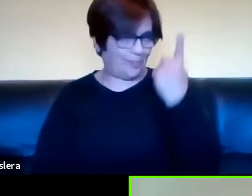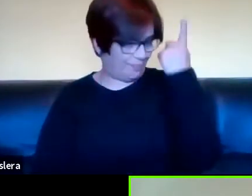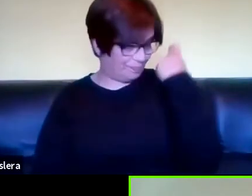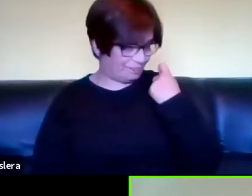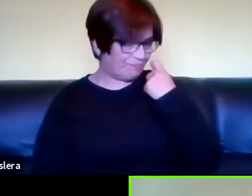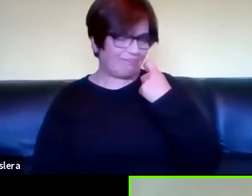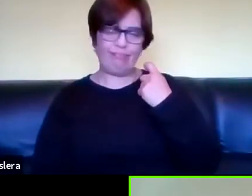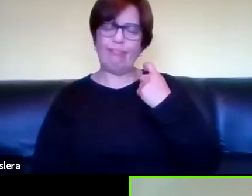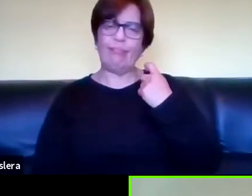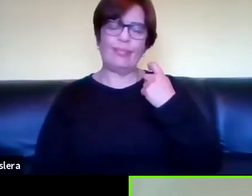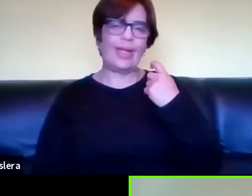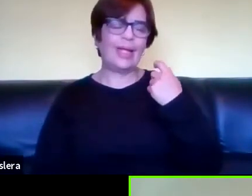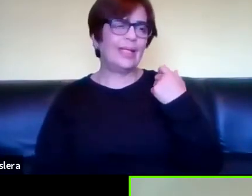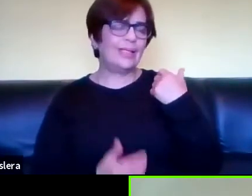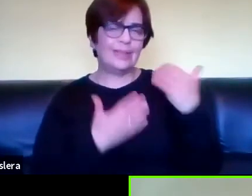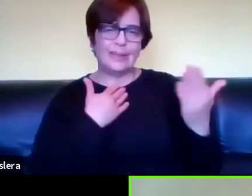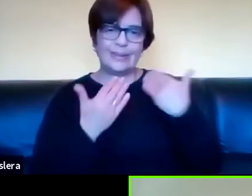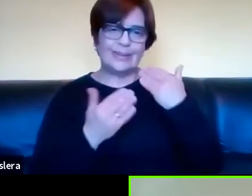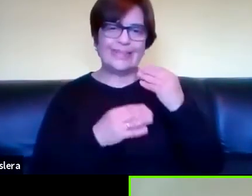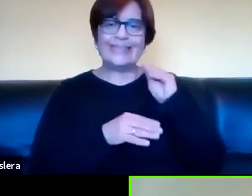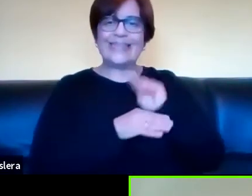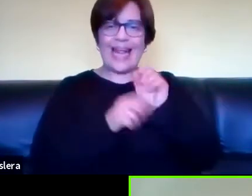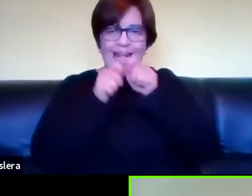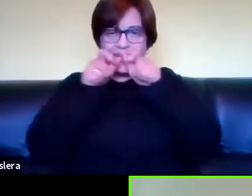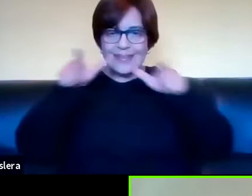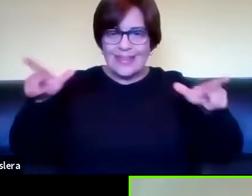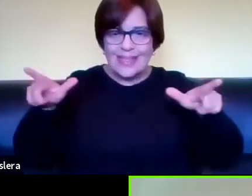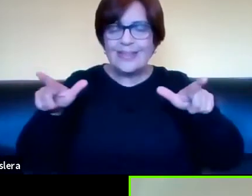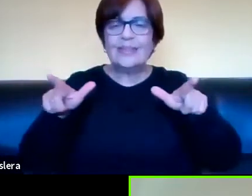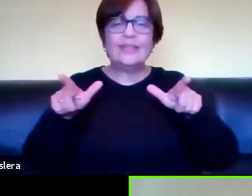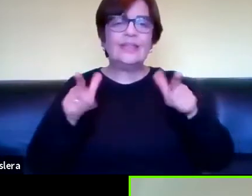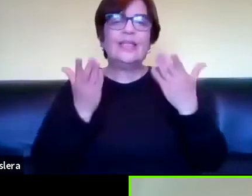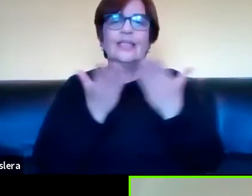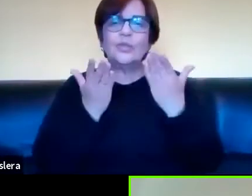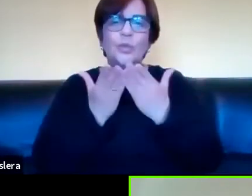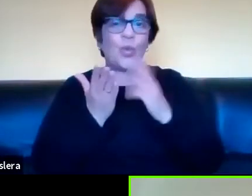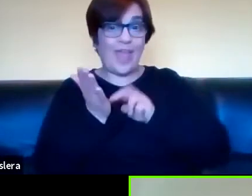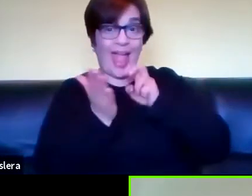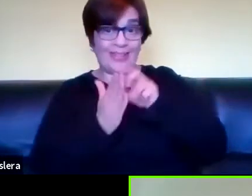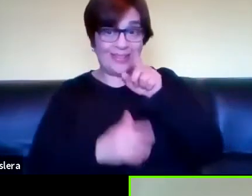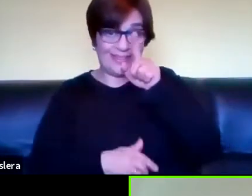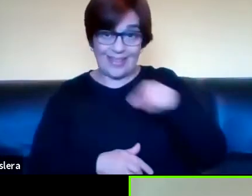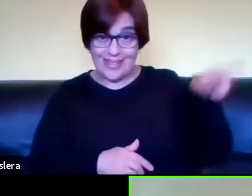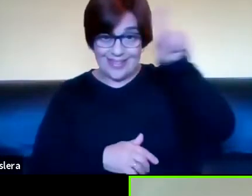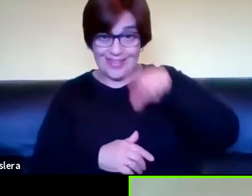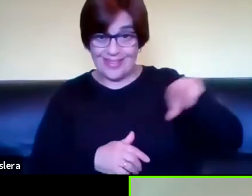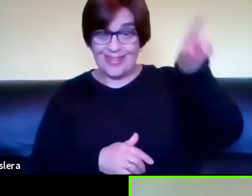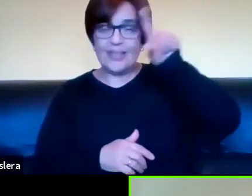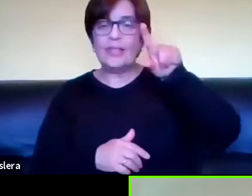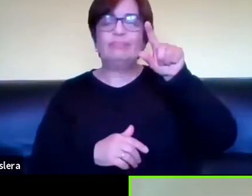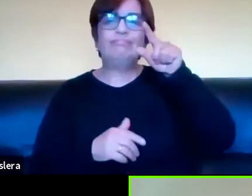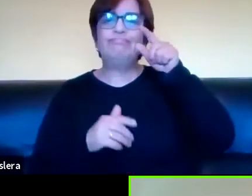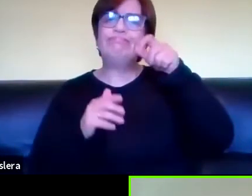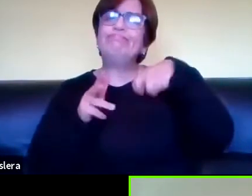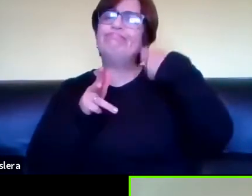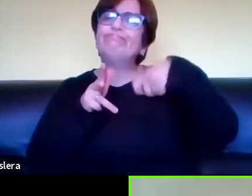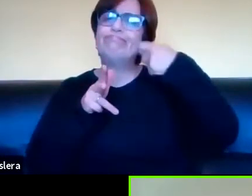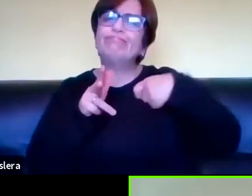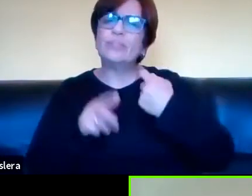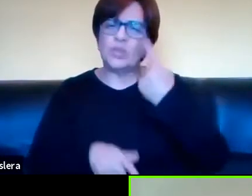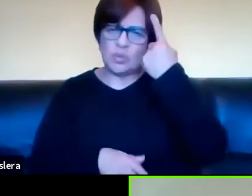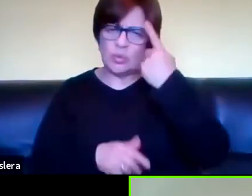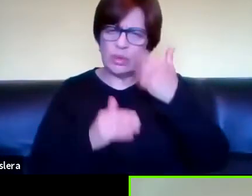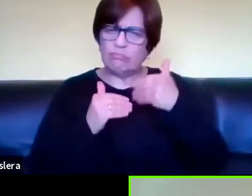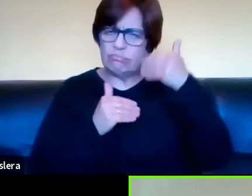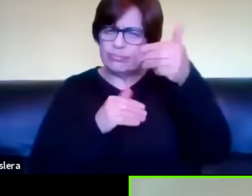discutiendo en la clase de lingüística con las estudiantes de Salto y una película ¿es textualidad